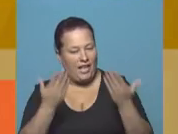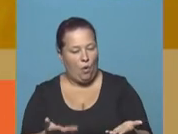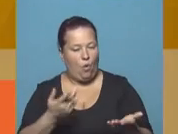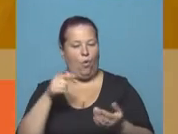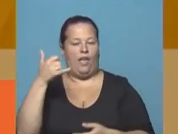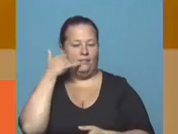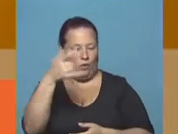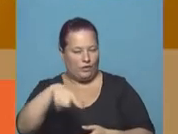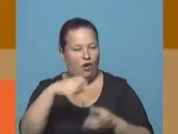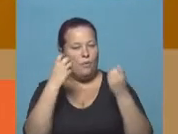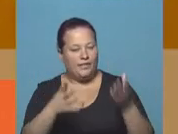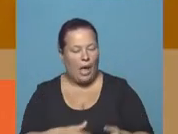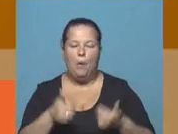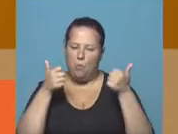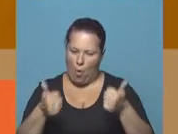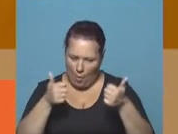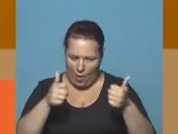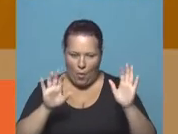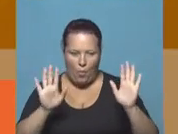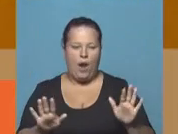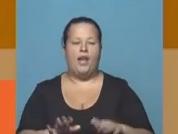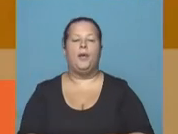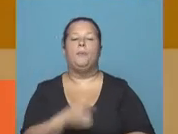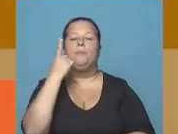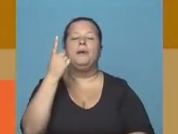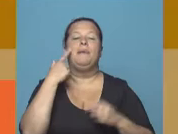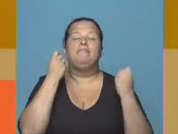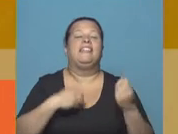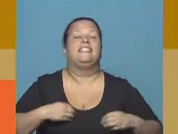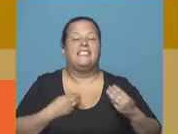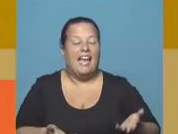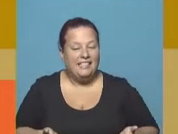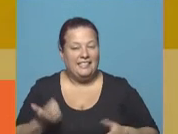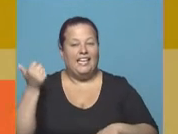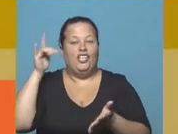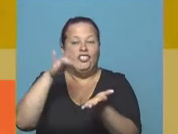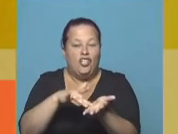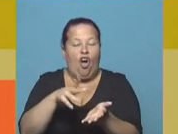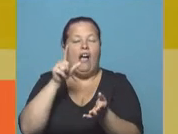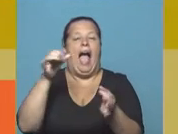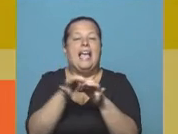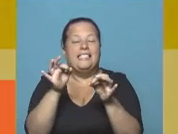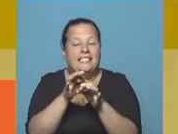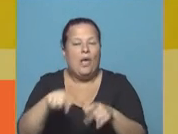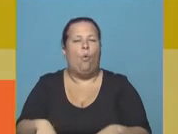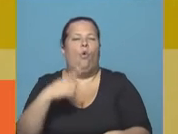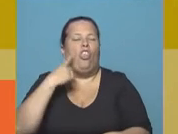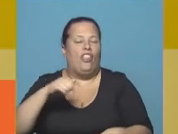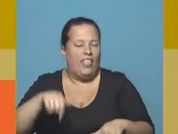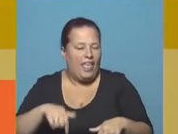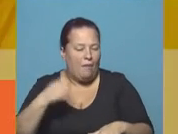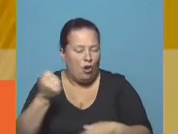contacto con ustedes. ¿Cómo les va? Bien, muy bien. Bueno, primeras impresiones, estar en la tierra, estar en la isla, un día como hoy.